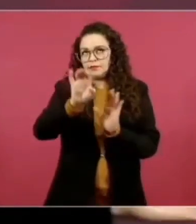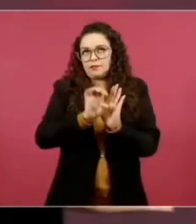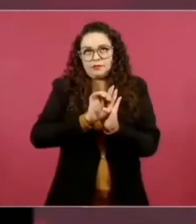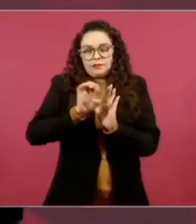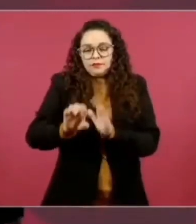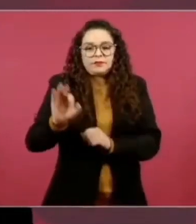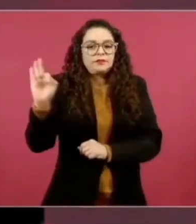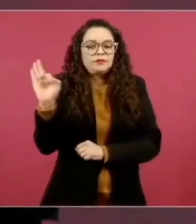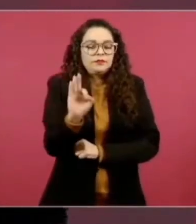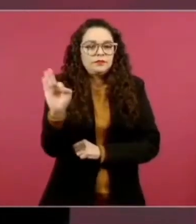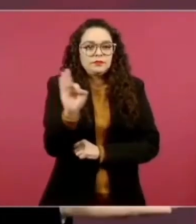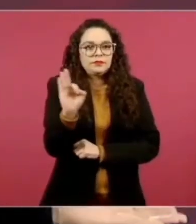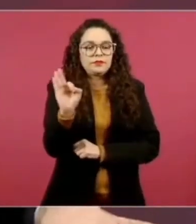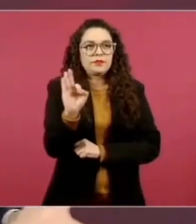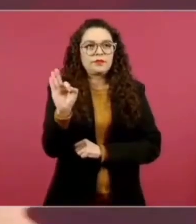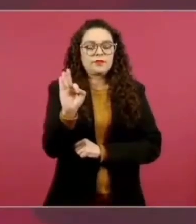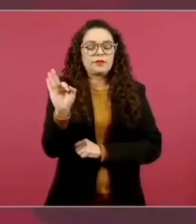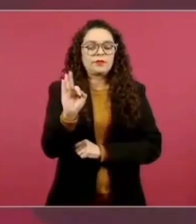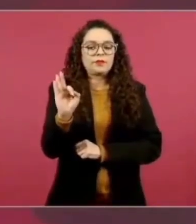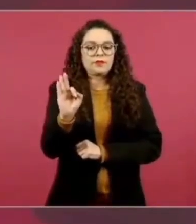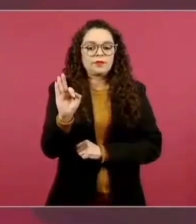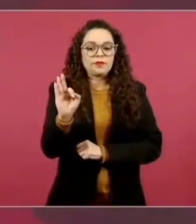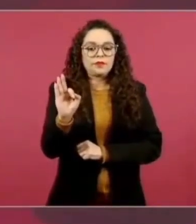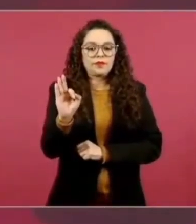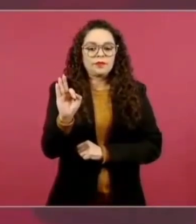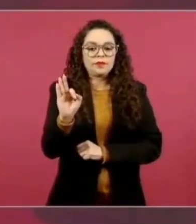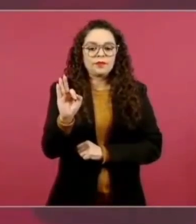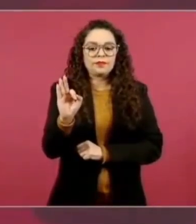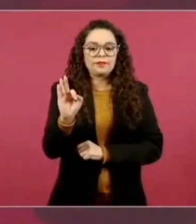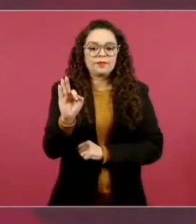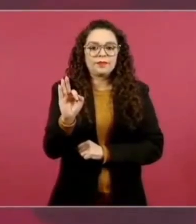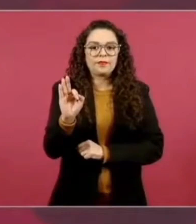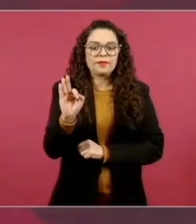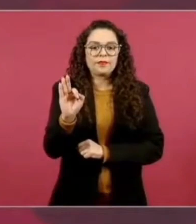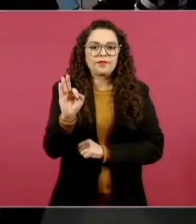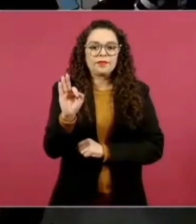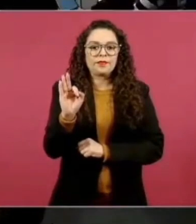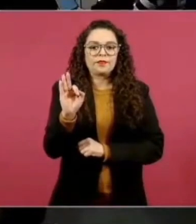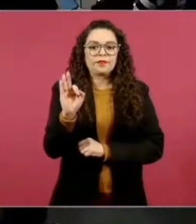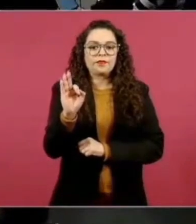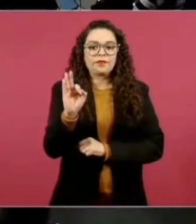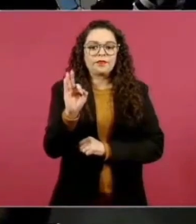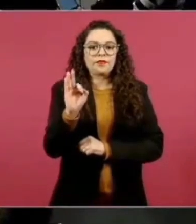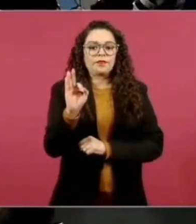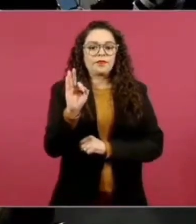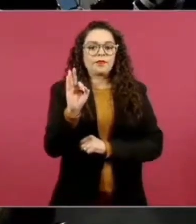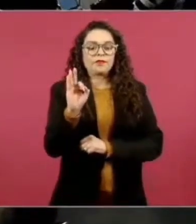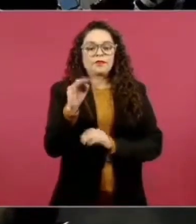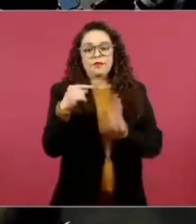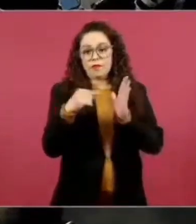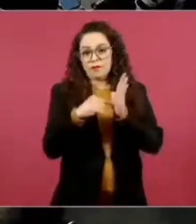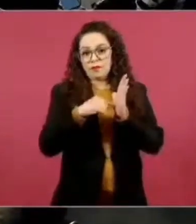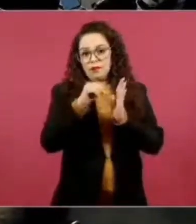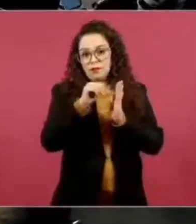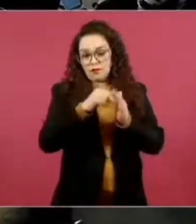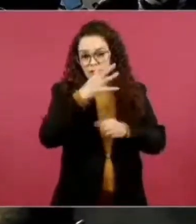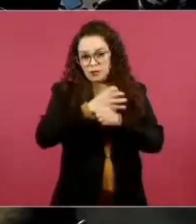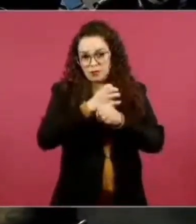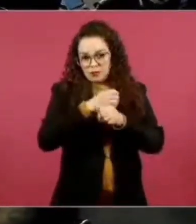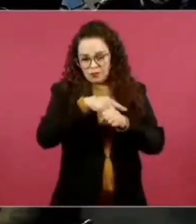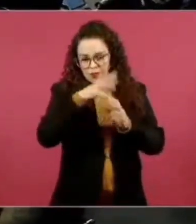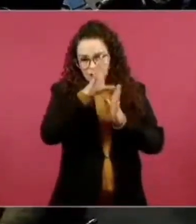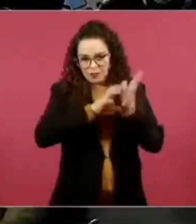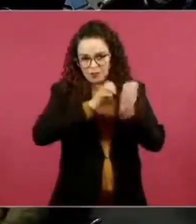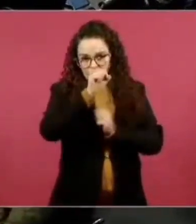el que en el cuarto constitucional ya no se establezca que la ayuda